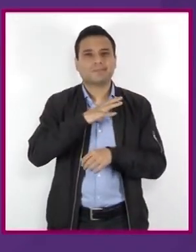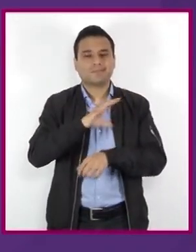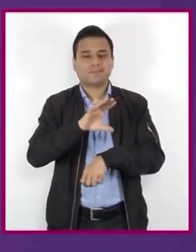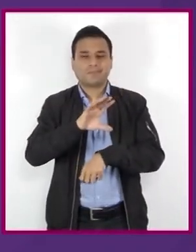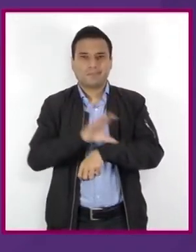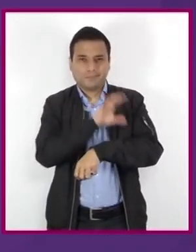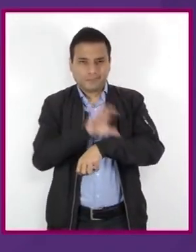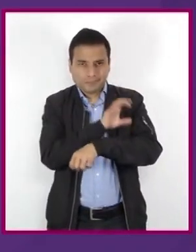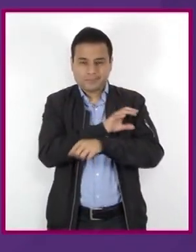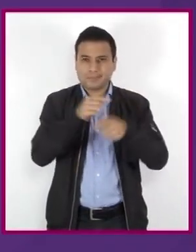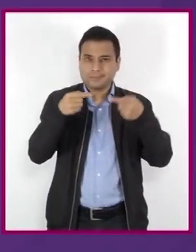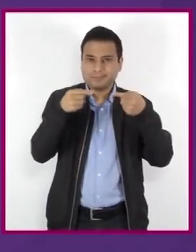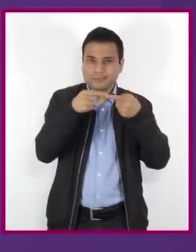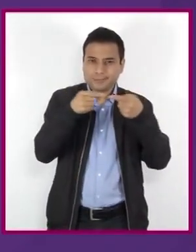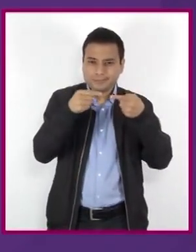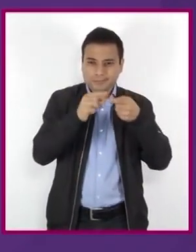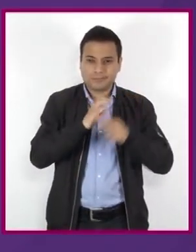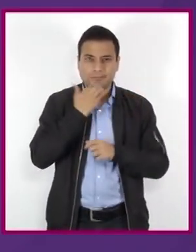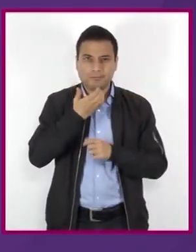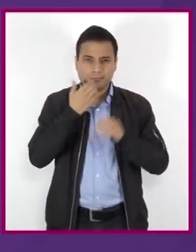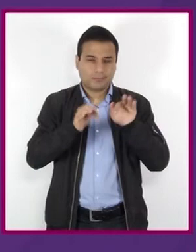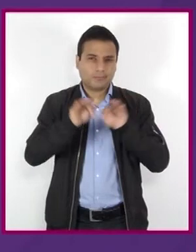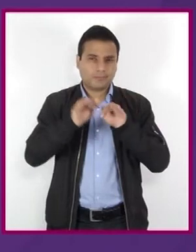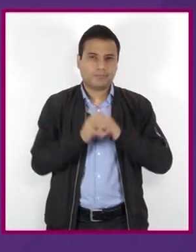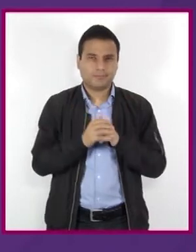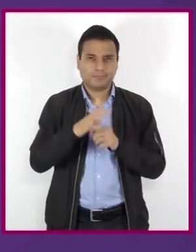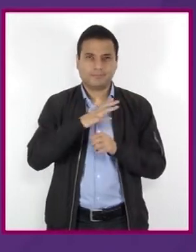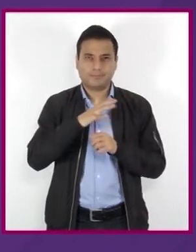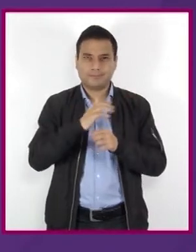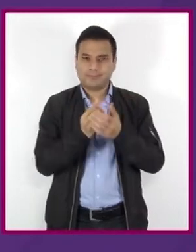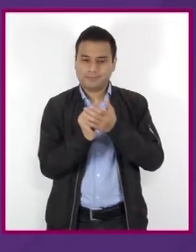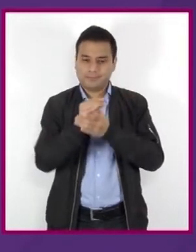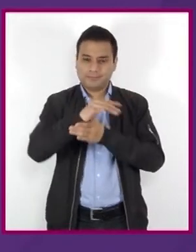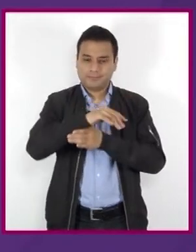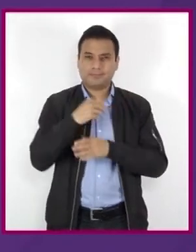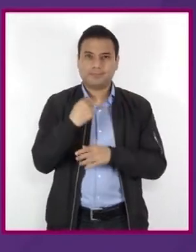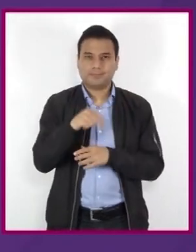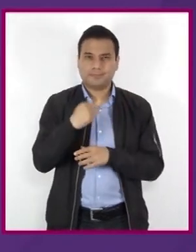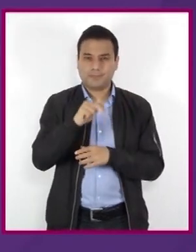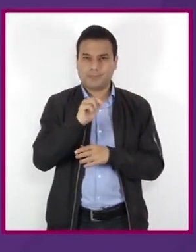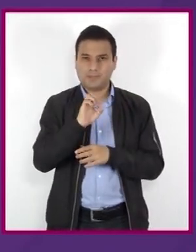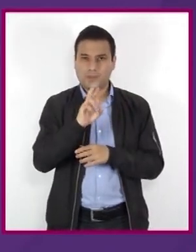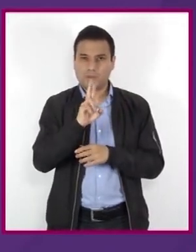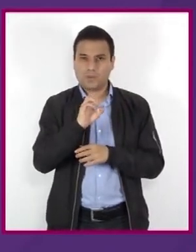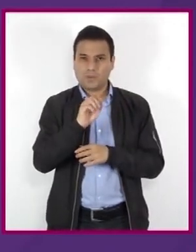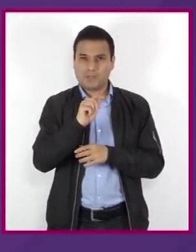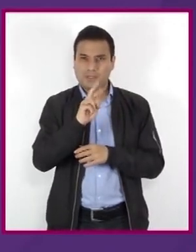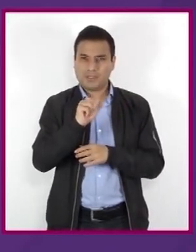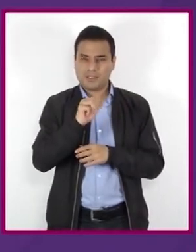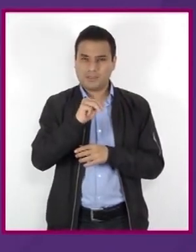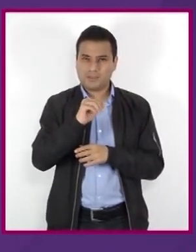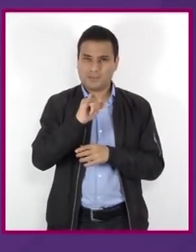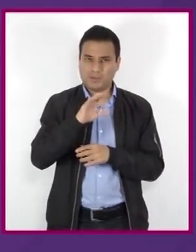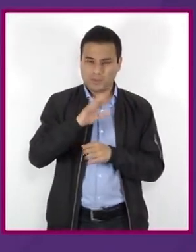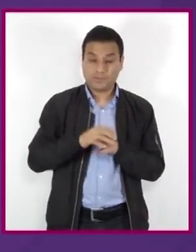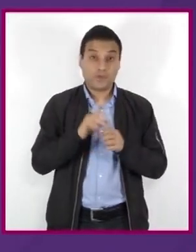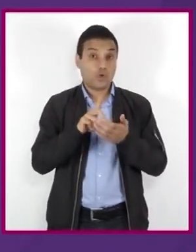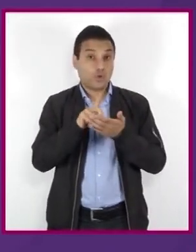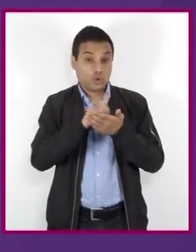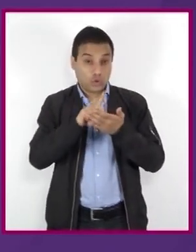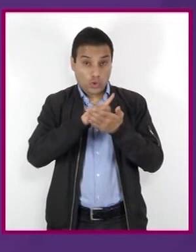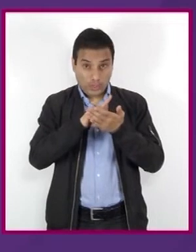comunican por medio de sustancias químicas conocidas como neurotransmisores. Las sustancias que contienen las drogas